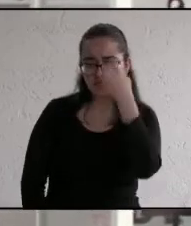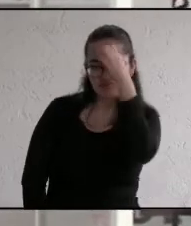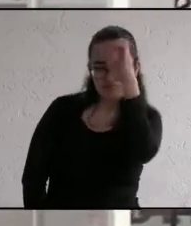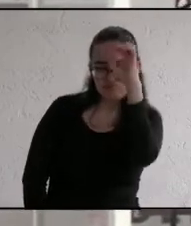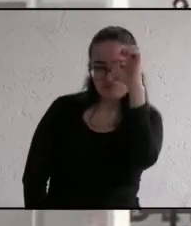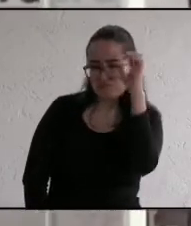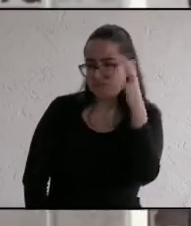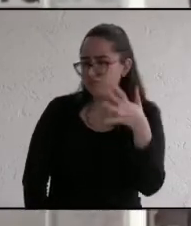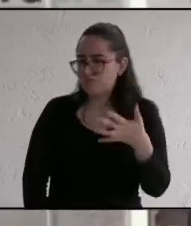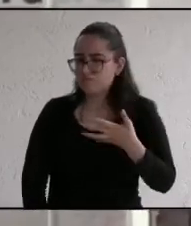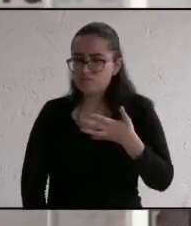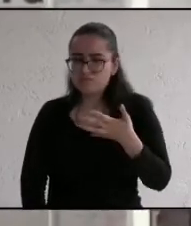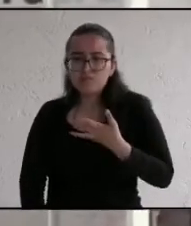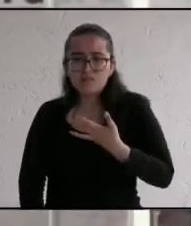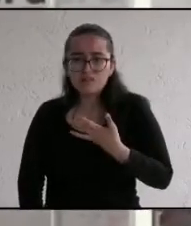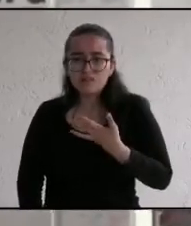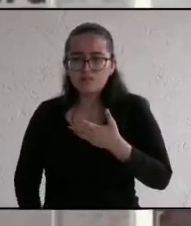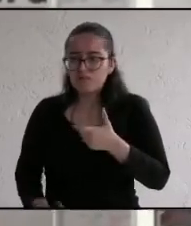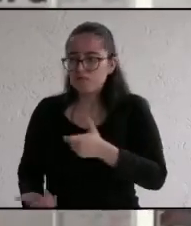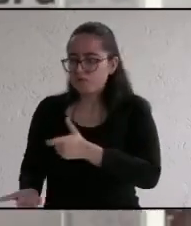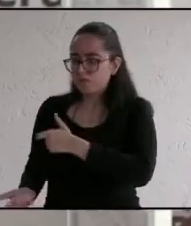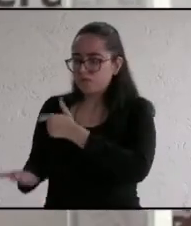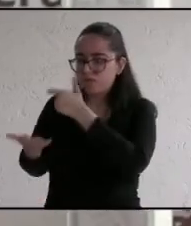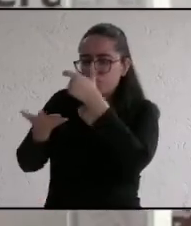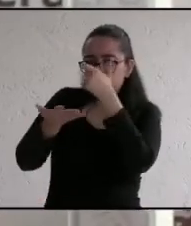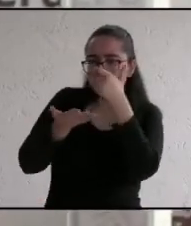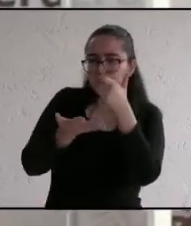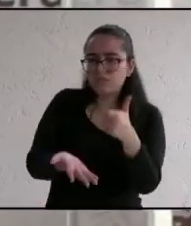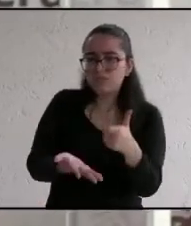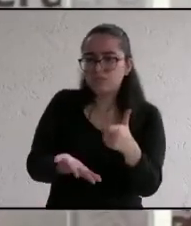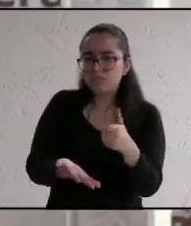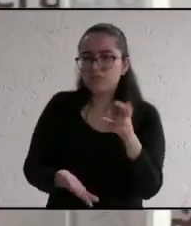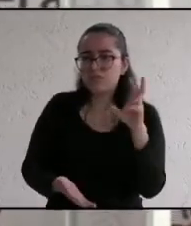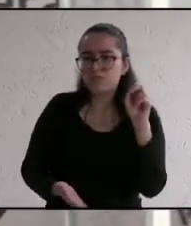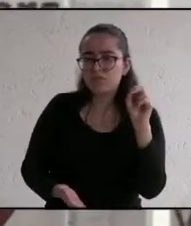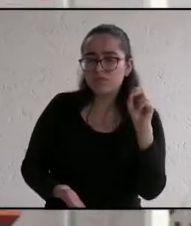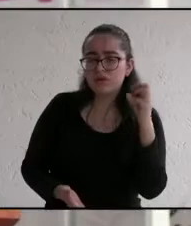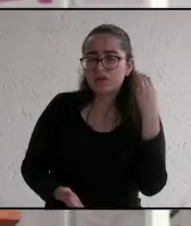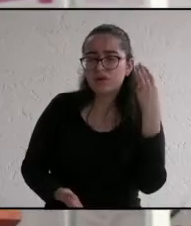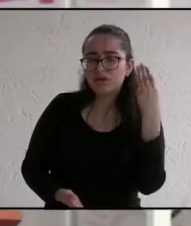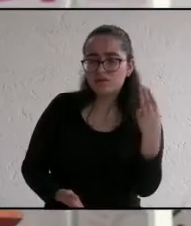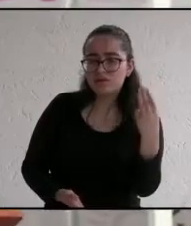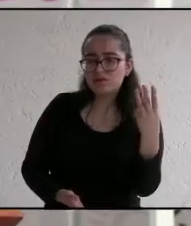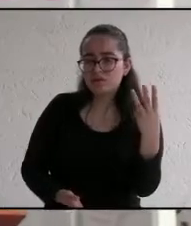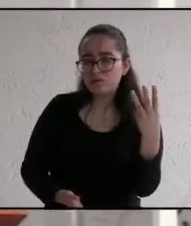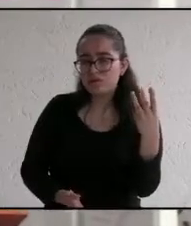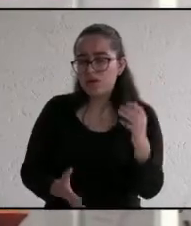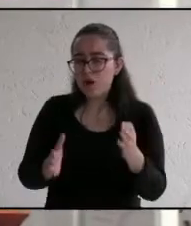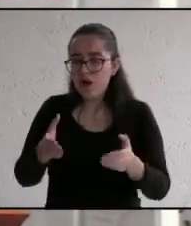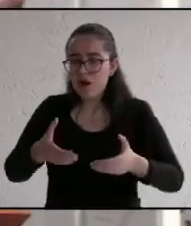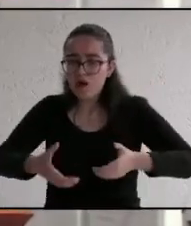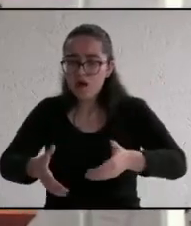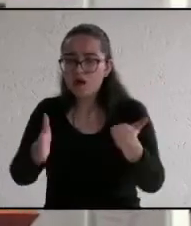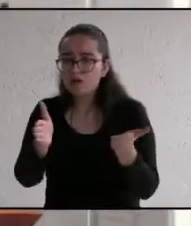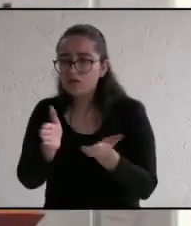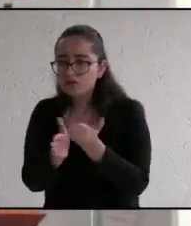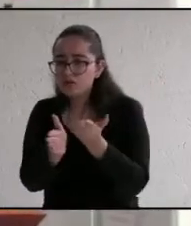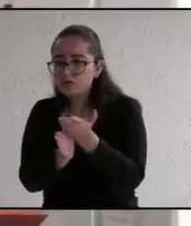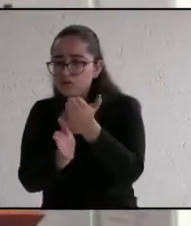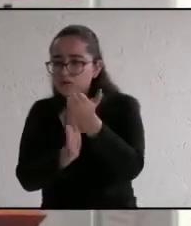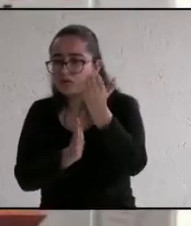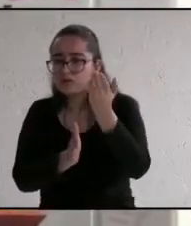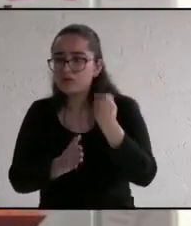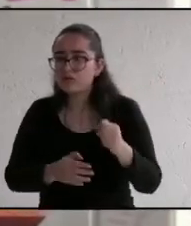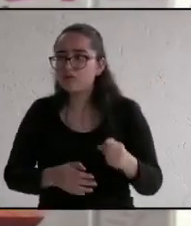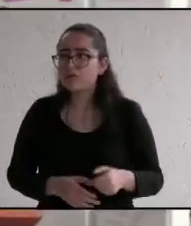Quiero decirte que los recursos que llegan al ayuntamiento del ramo 033 son para exclusivamente para hacer obra pública el rezago que se tenga